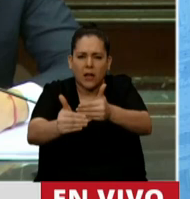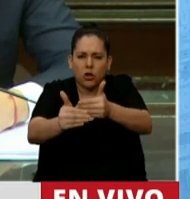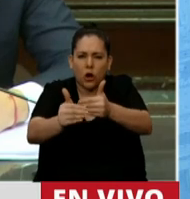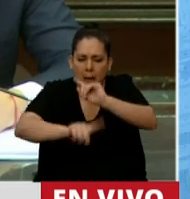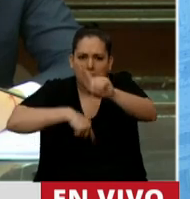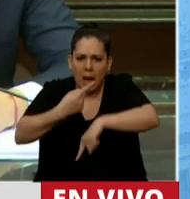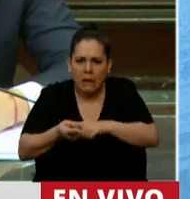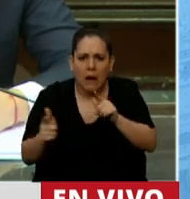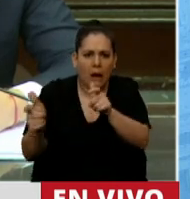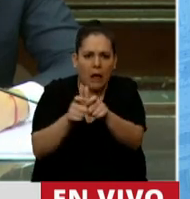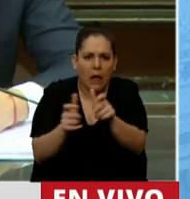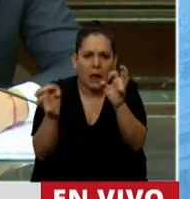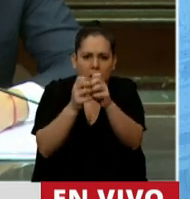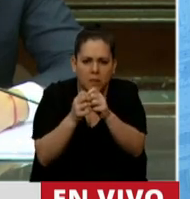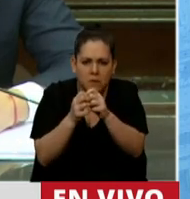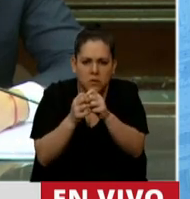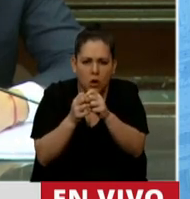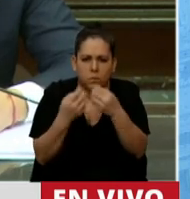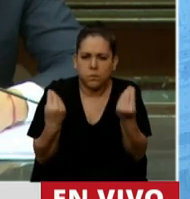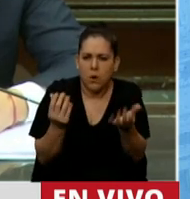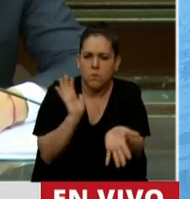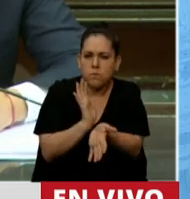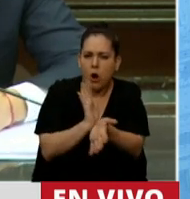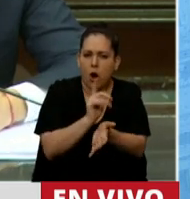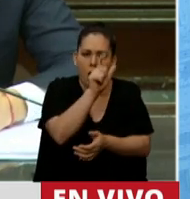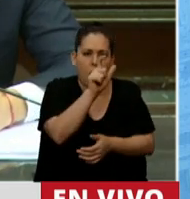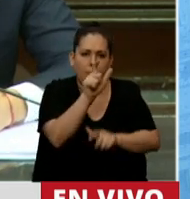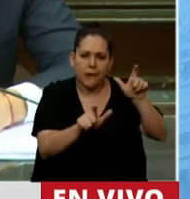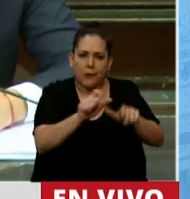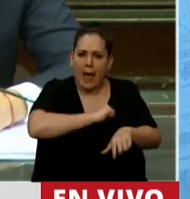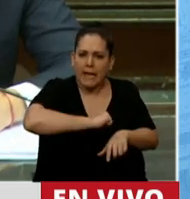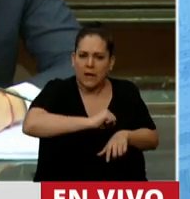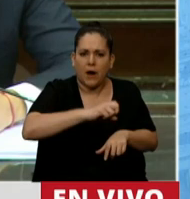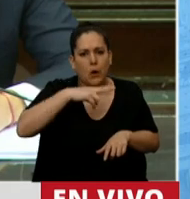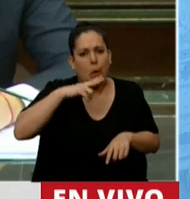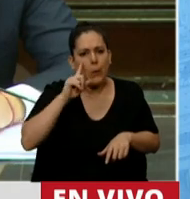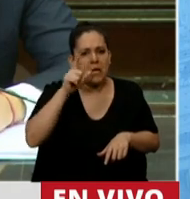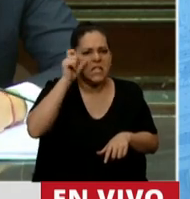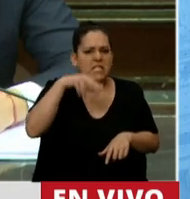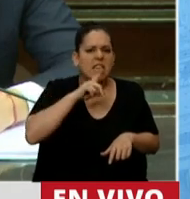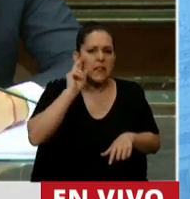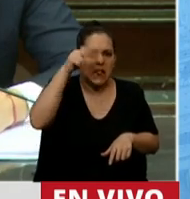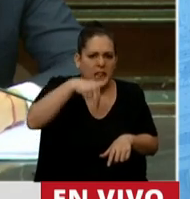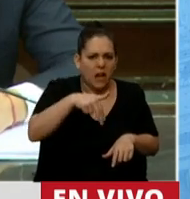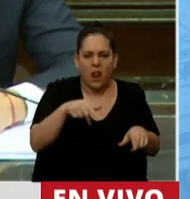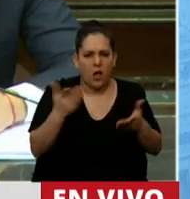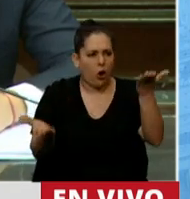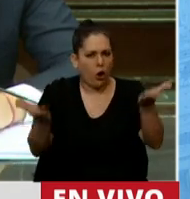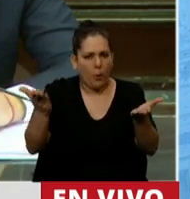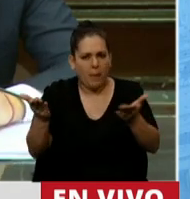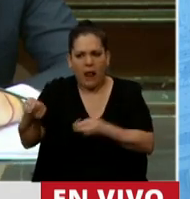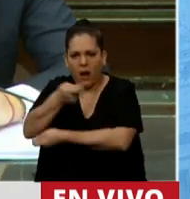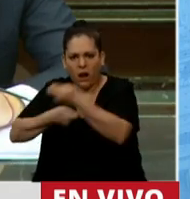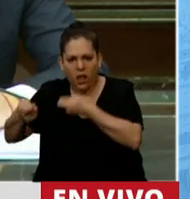oficialismo, donde ponen al mismo nivel a los estafadores de Vicentín y otras grandes empresas que a un comerciante de barrio,